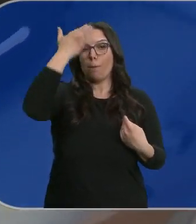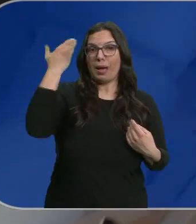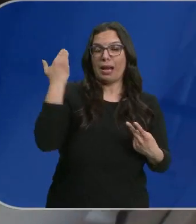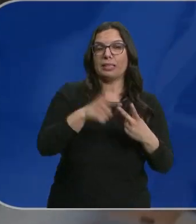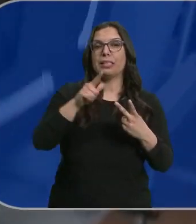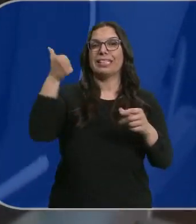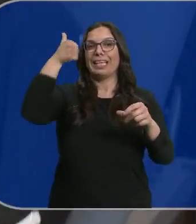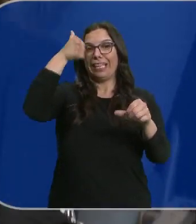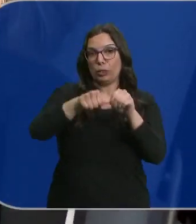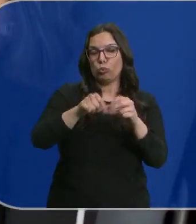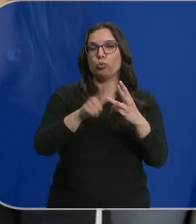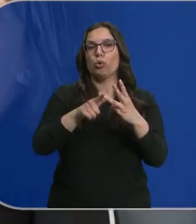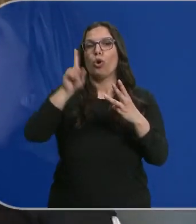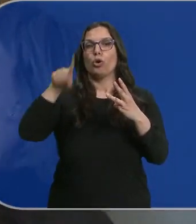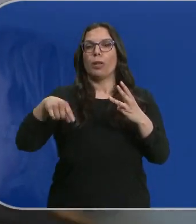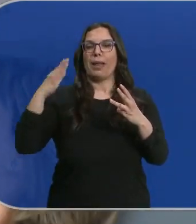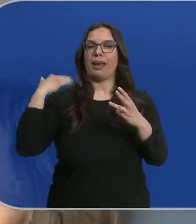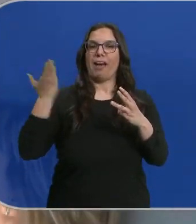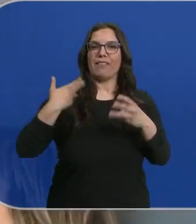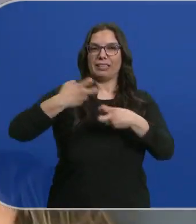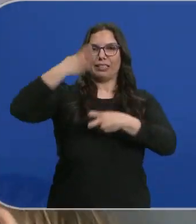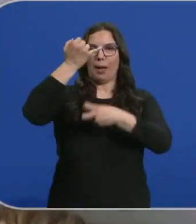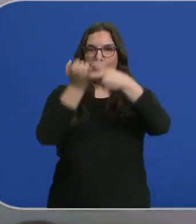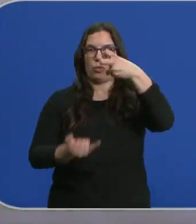cerebral, ictus o lesiones medulares.